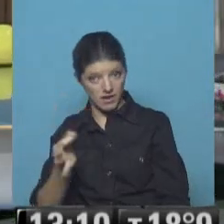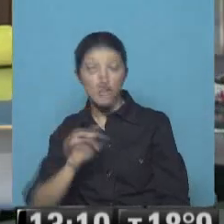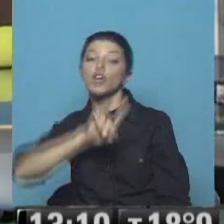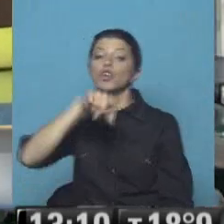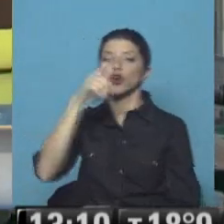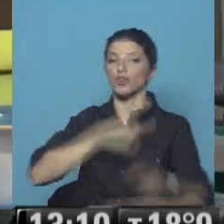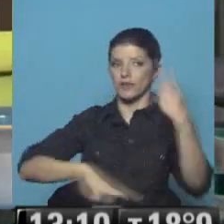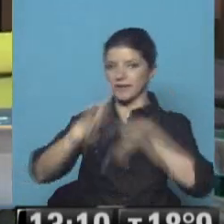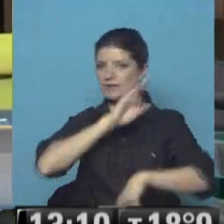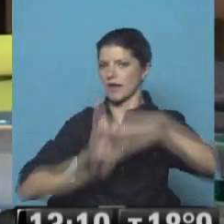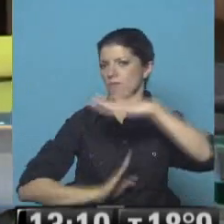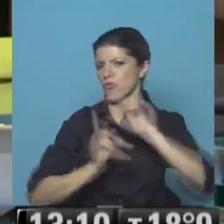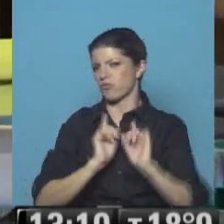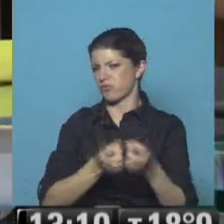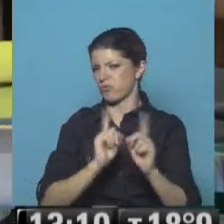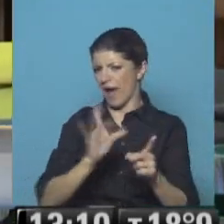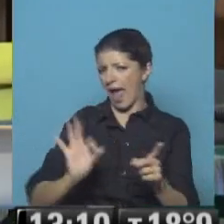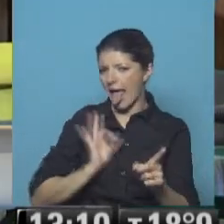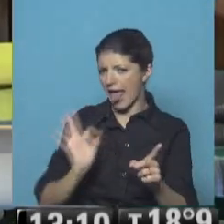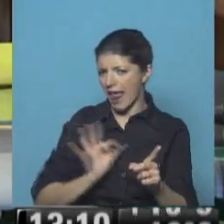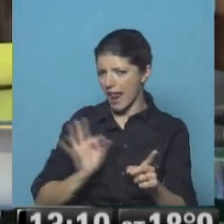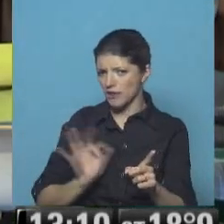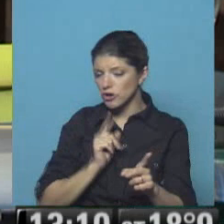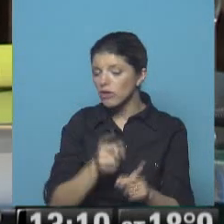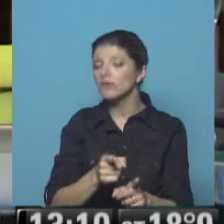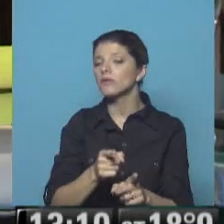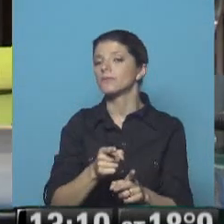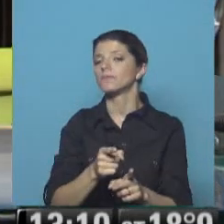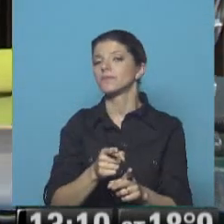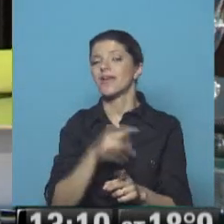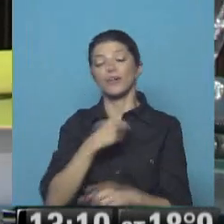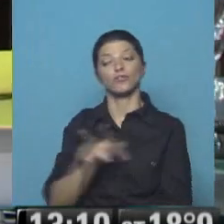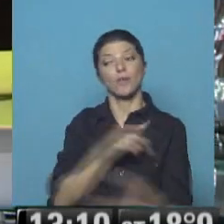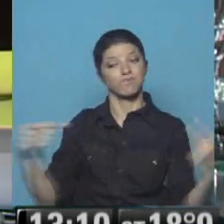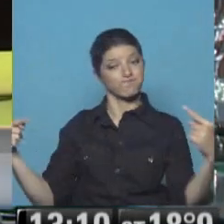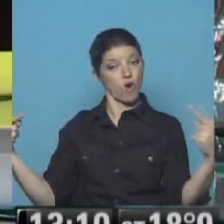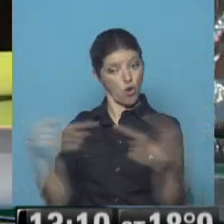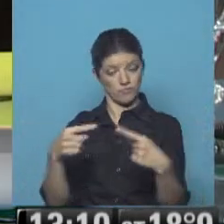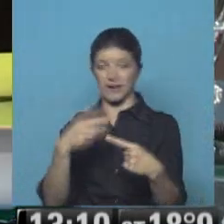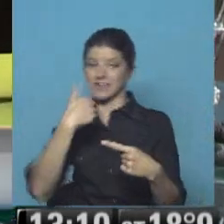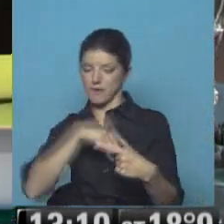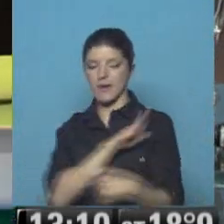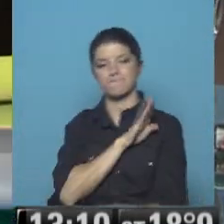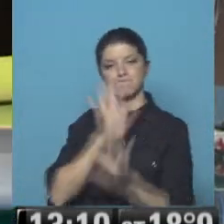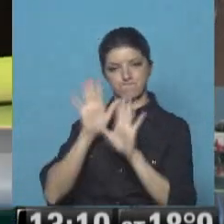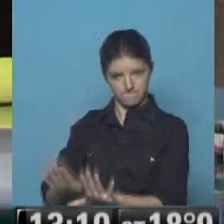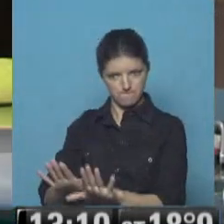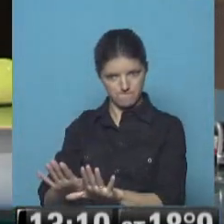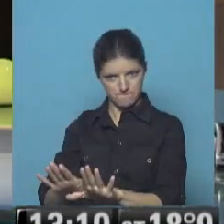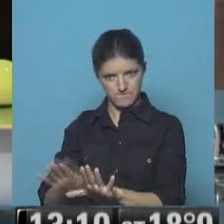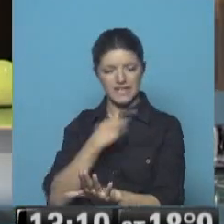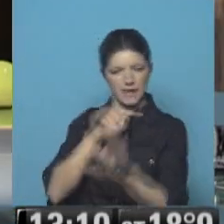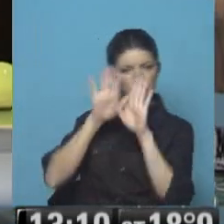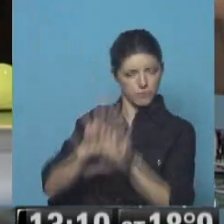dirigentes estos son los que gobernaron el Partido Laborista en las últimas décadas no lo apoyan y le van a hacer la vida imposible pero es muy